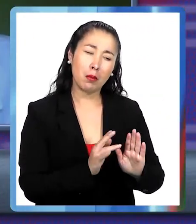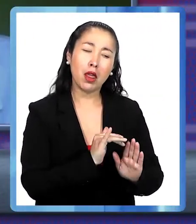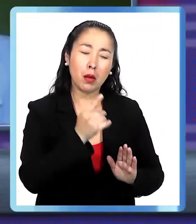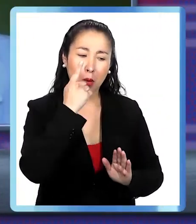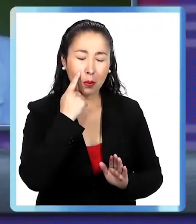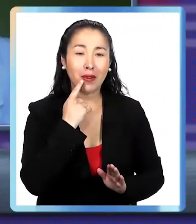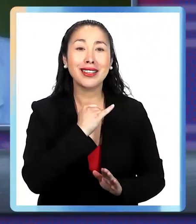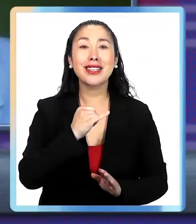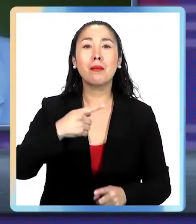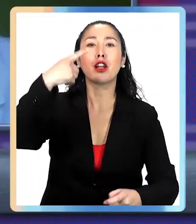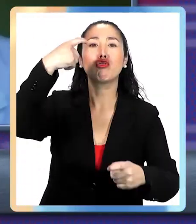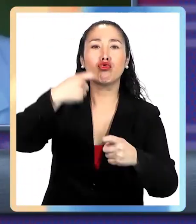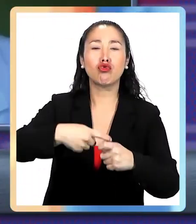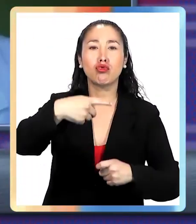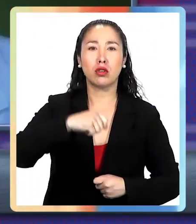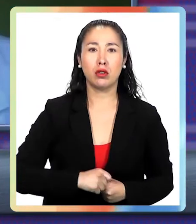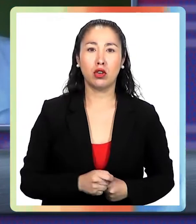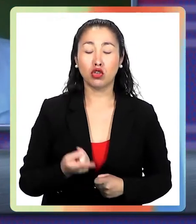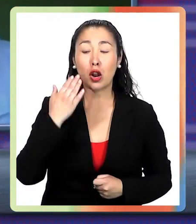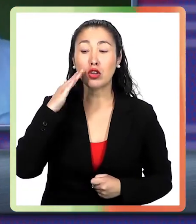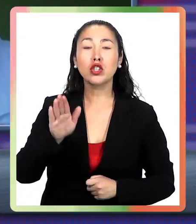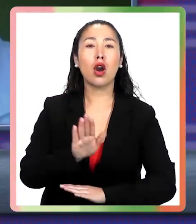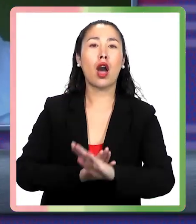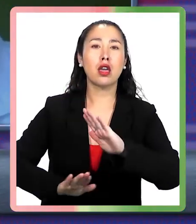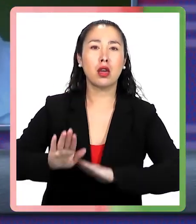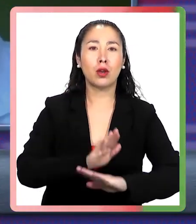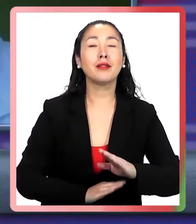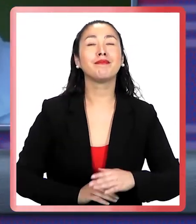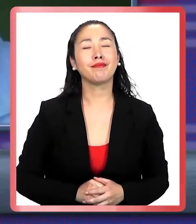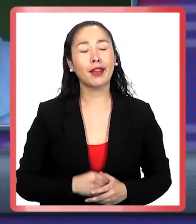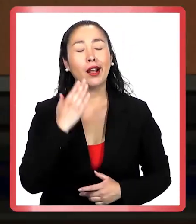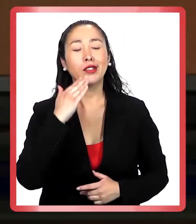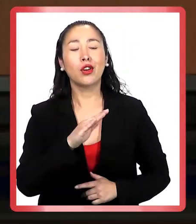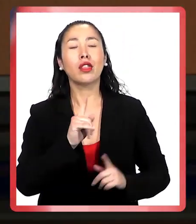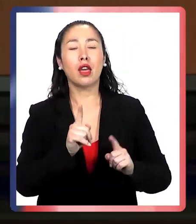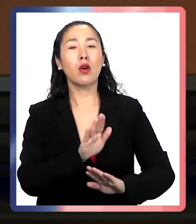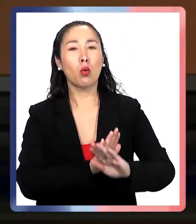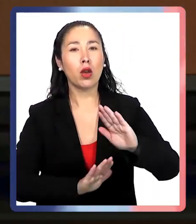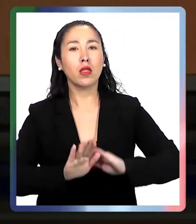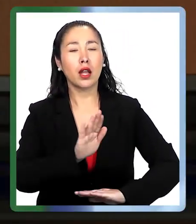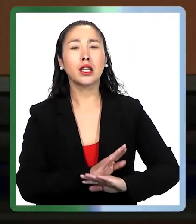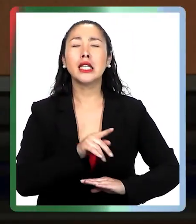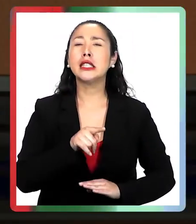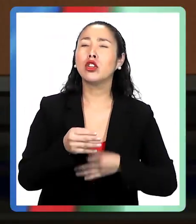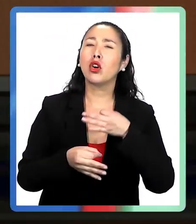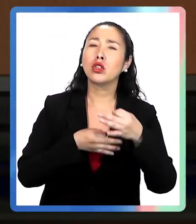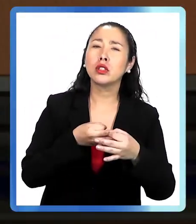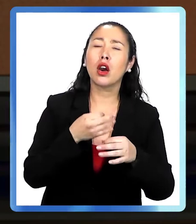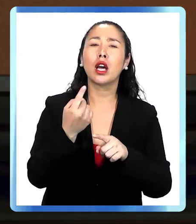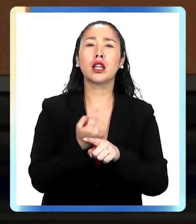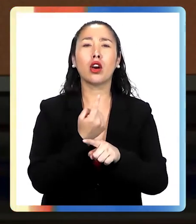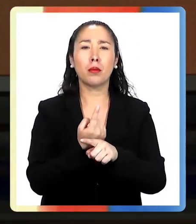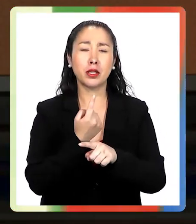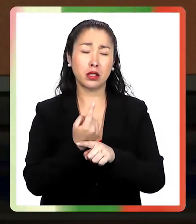los adultos. A los niños, los cuidamos. Bueno, hay que cuidar a los niños. Y estos consejos y